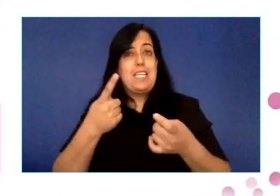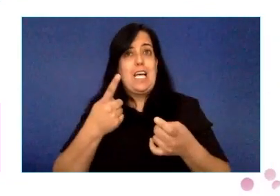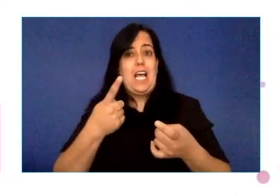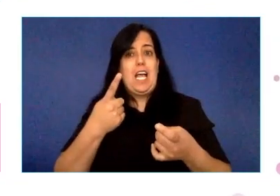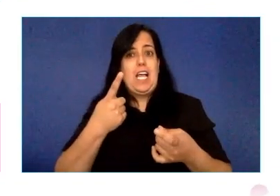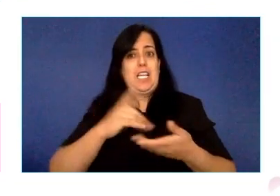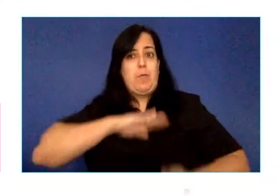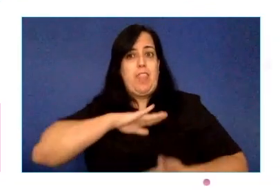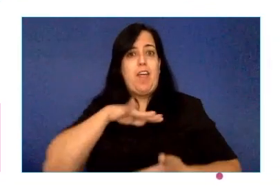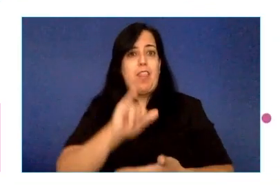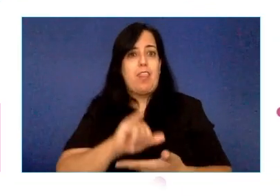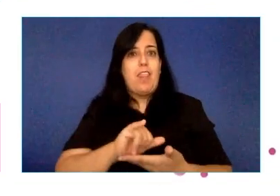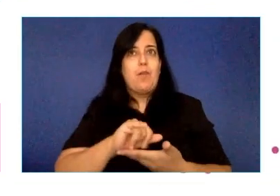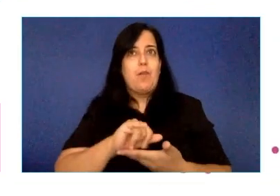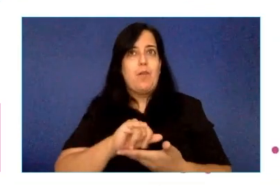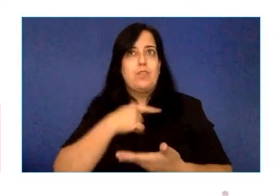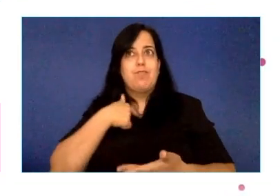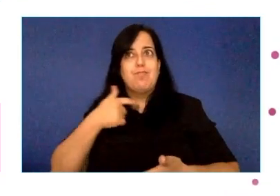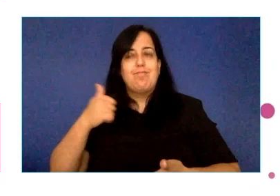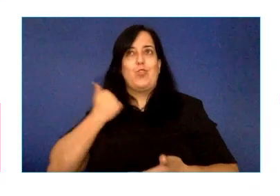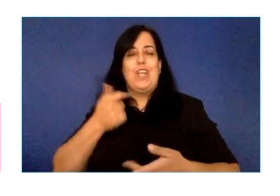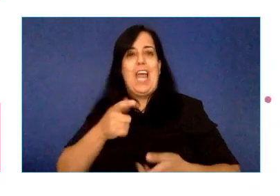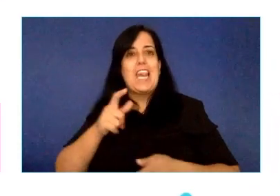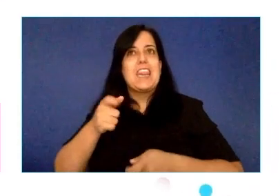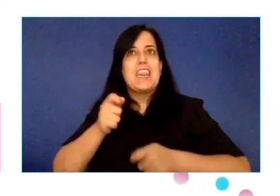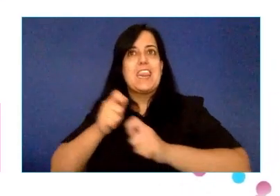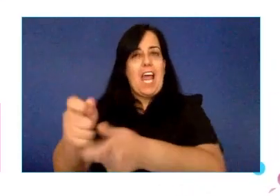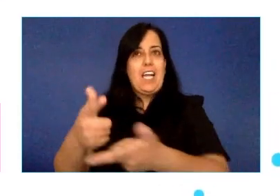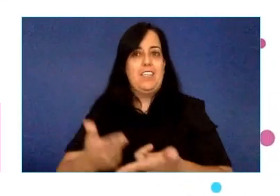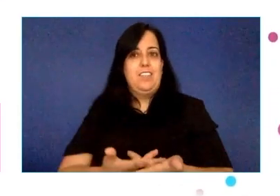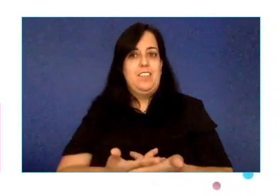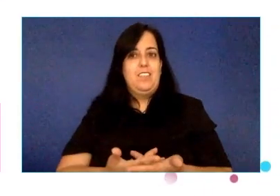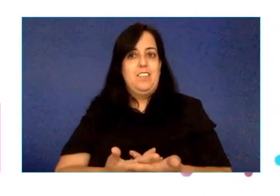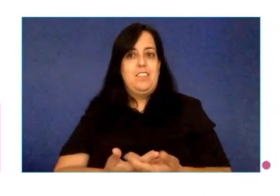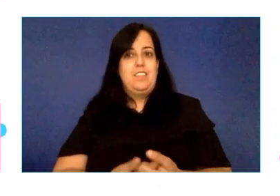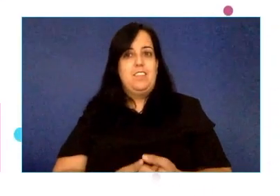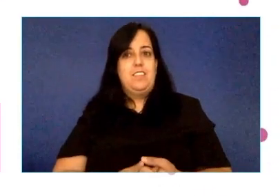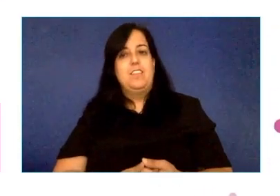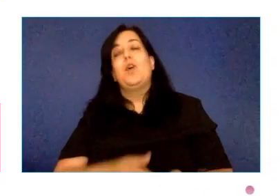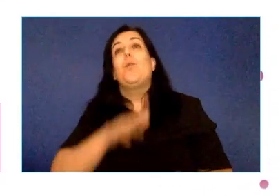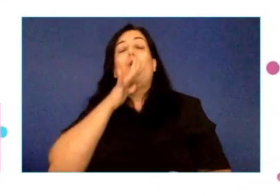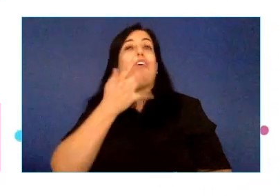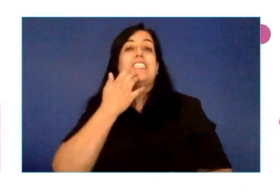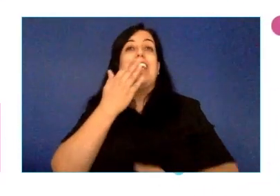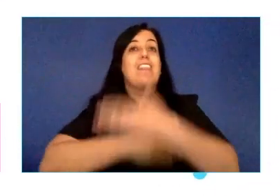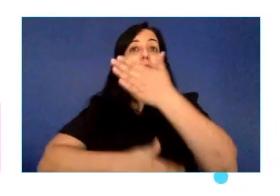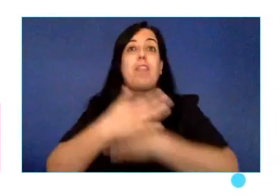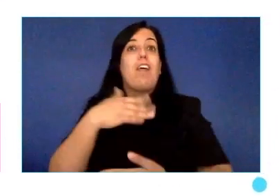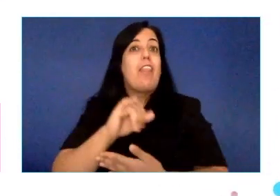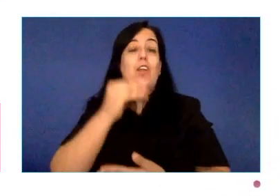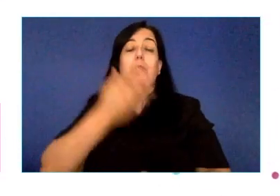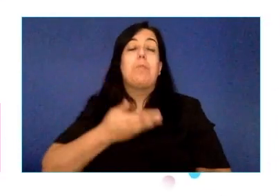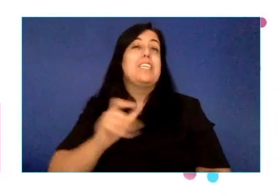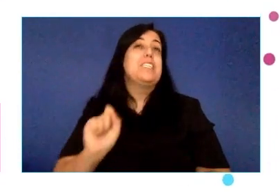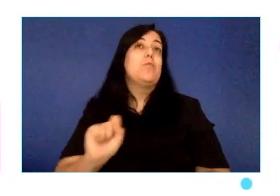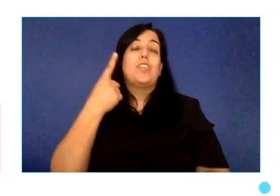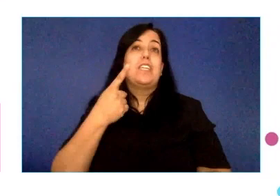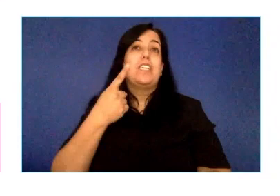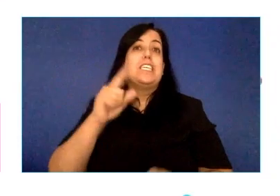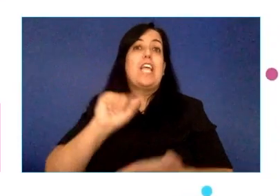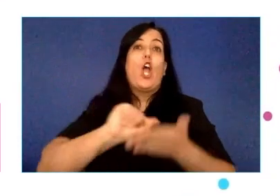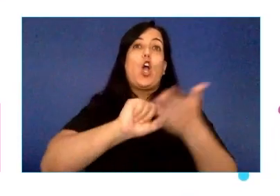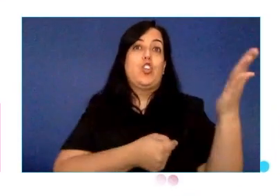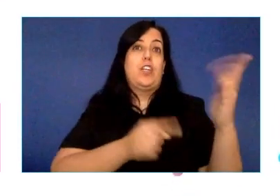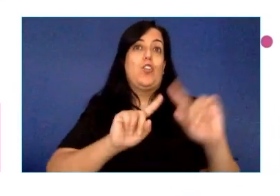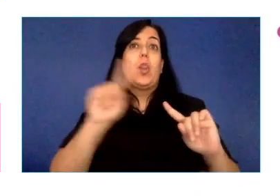discapacidad lo más importante es que te contraten después solo tienes que demostrar que sabes hacer lo que dices que sabes hacer esto